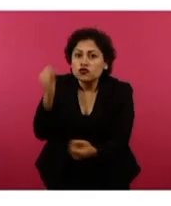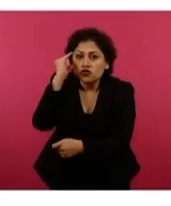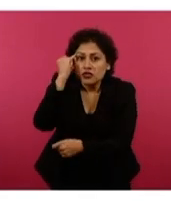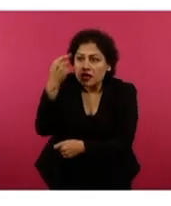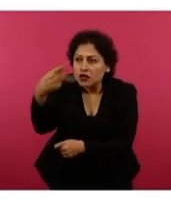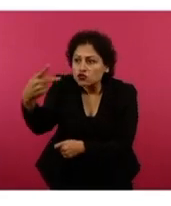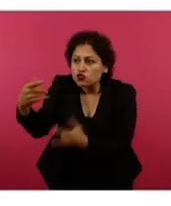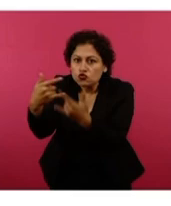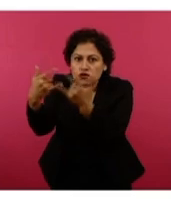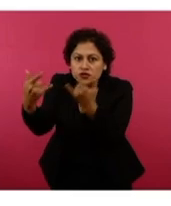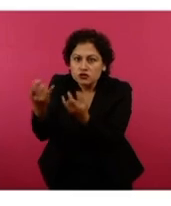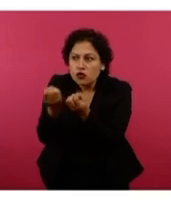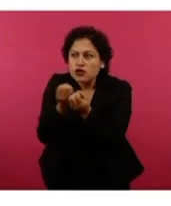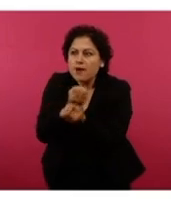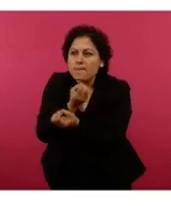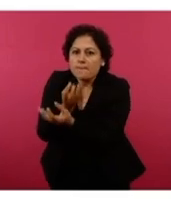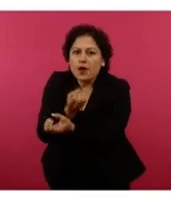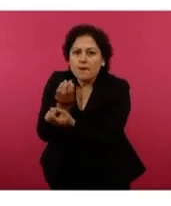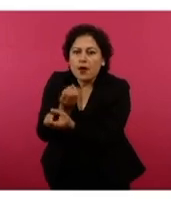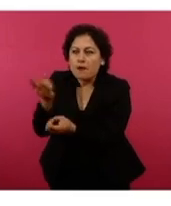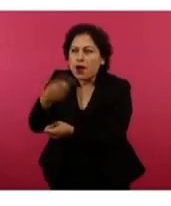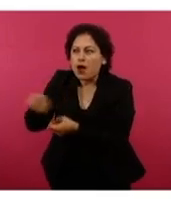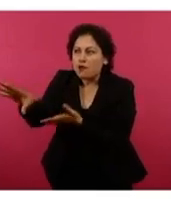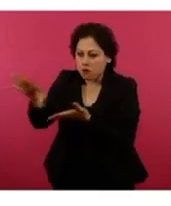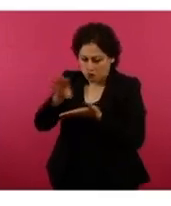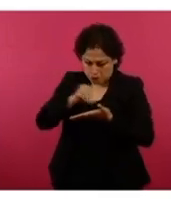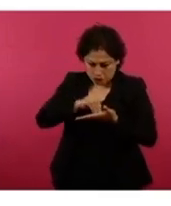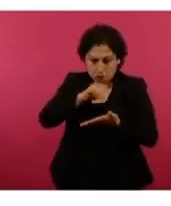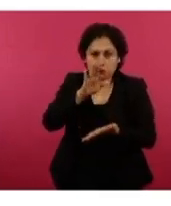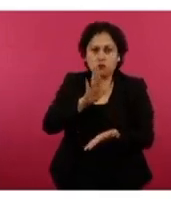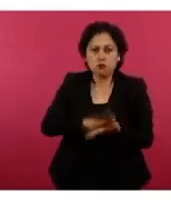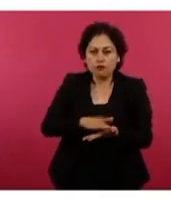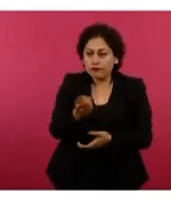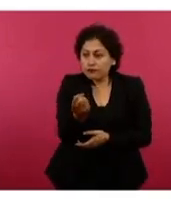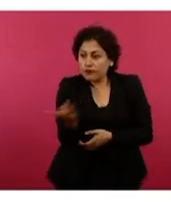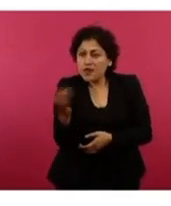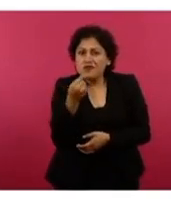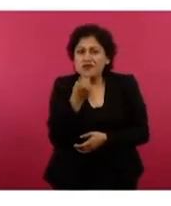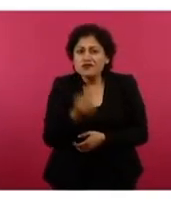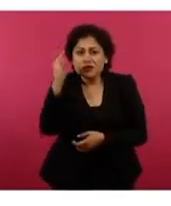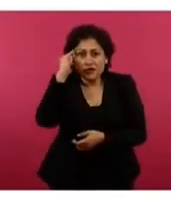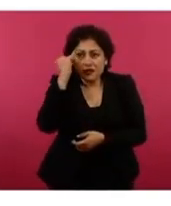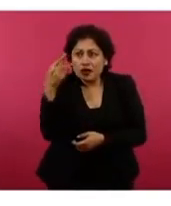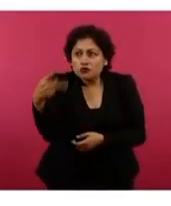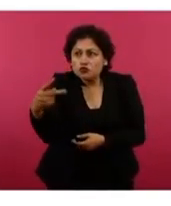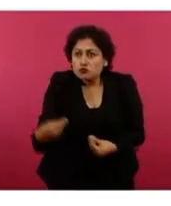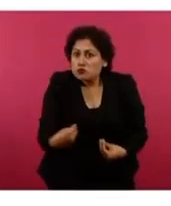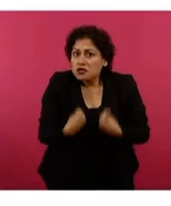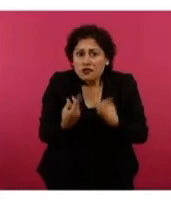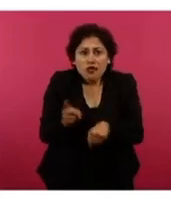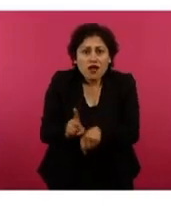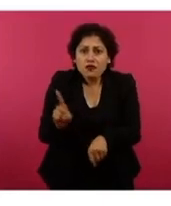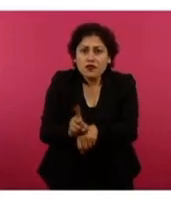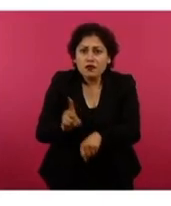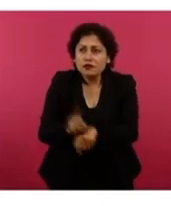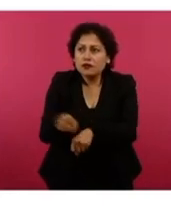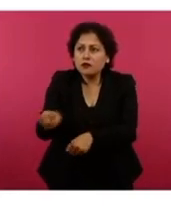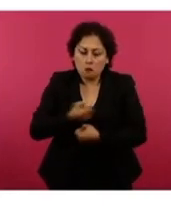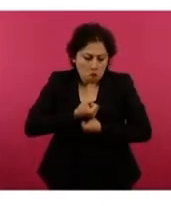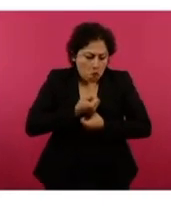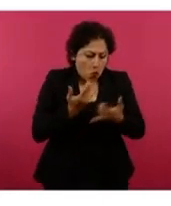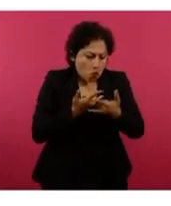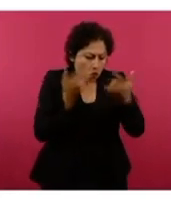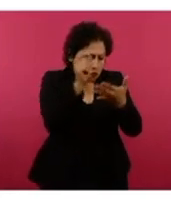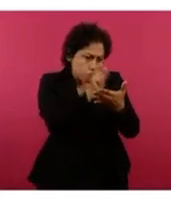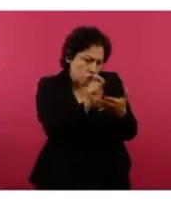en nivel de primaria. En donde narran, y eso es lo importante, cómo suelen ser sus vidas cotidianas. Qué es lo que ven todos los días y cuáles suelen ser